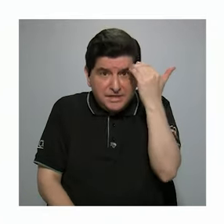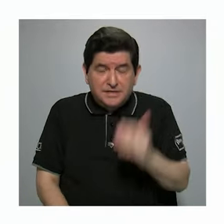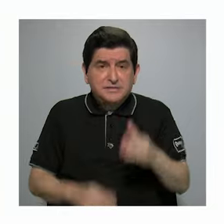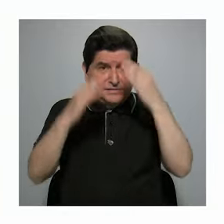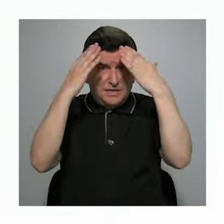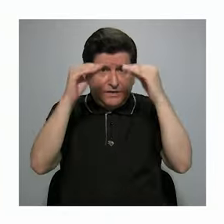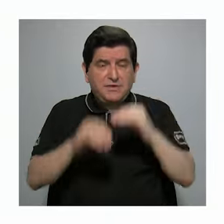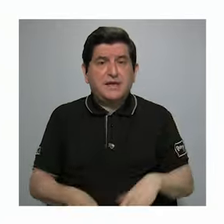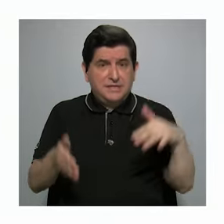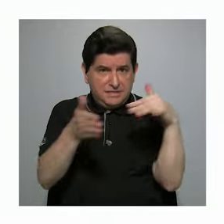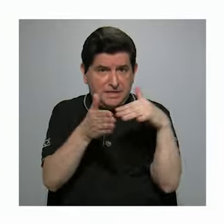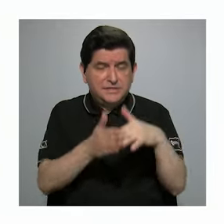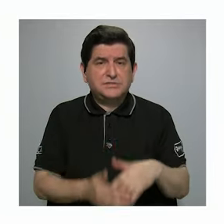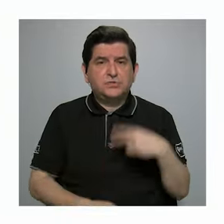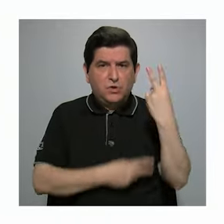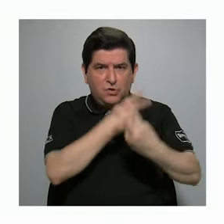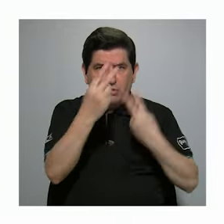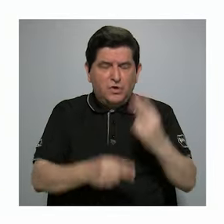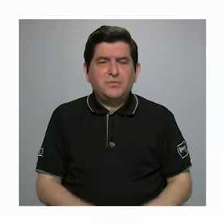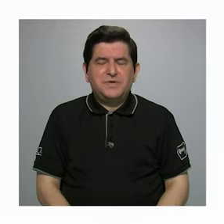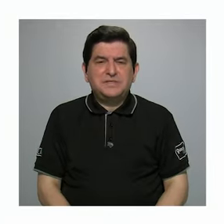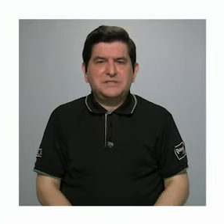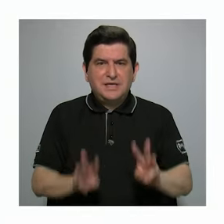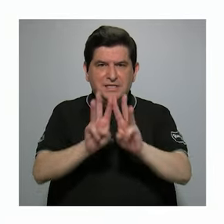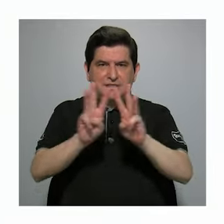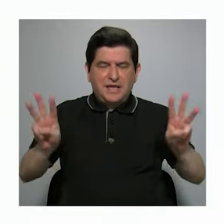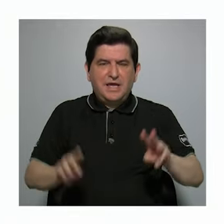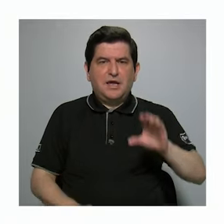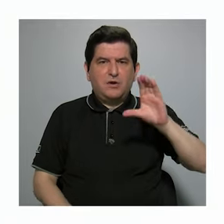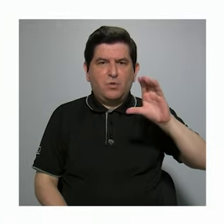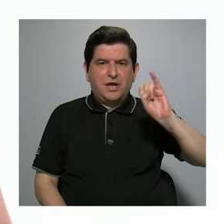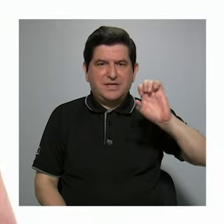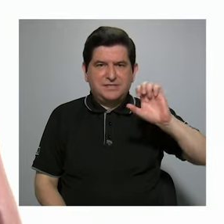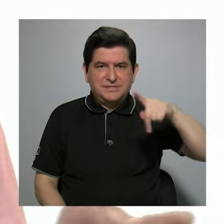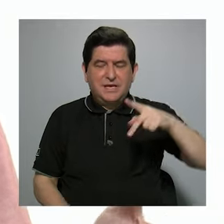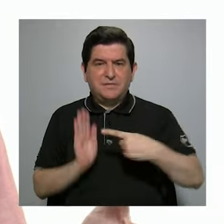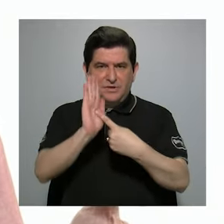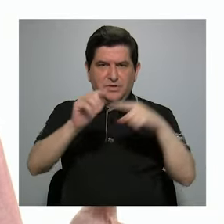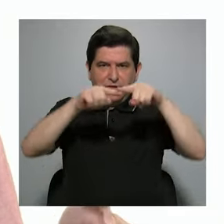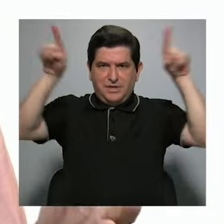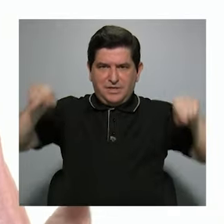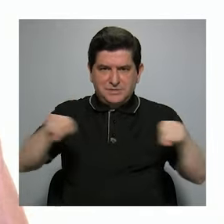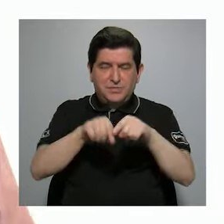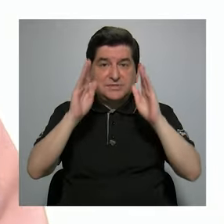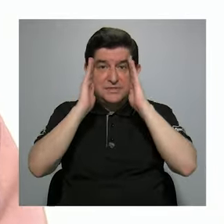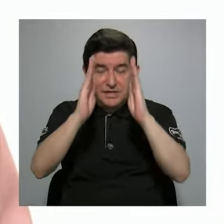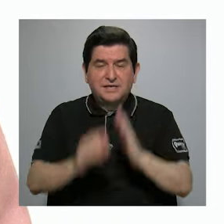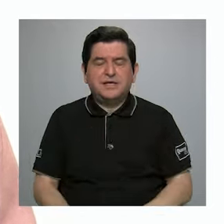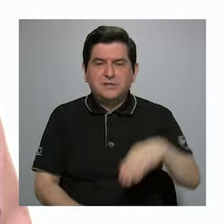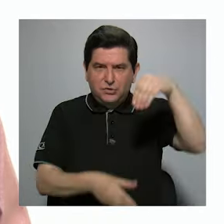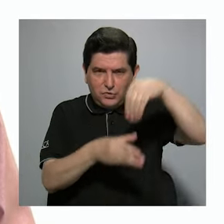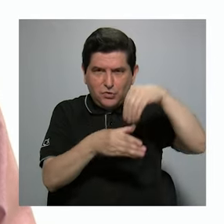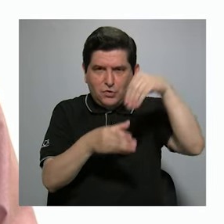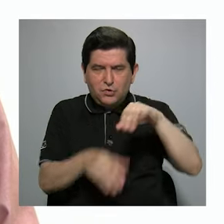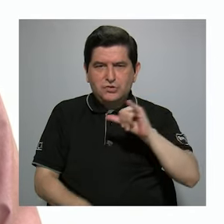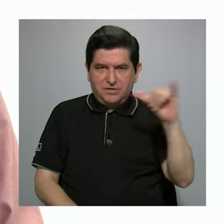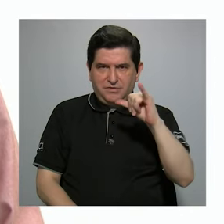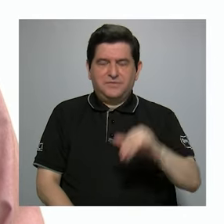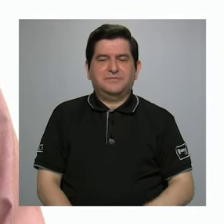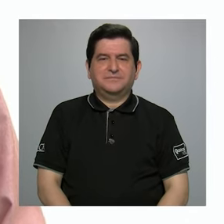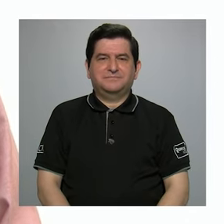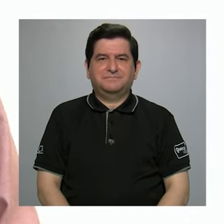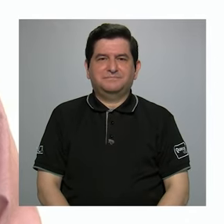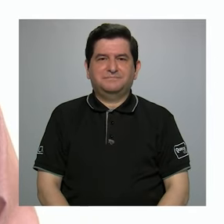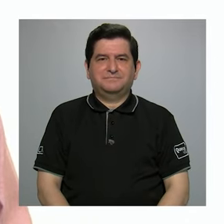más sobre este estudio, visite la página del CIEP que se muestra en pantalla y síganos para más contenidos como este.